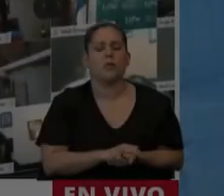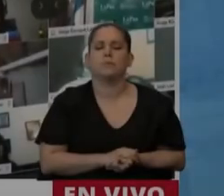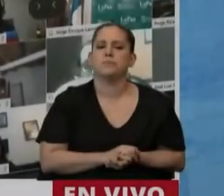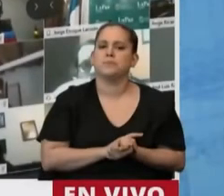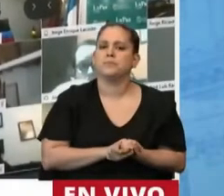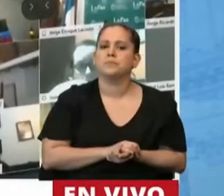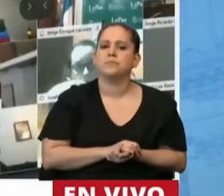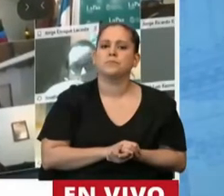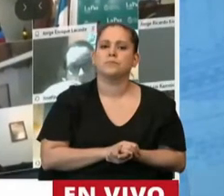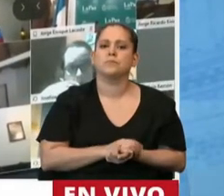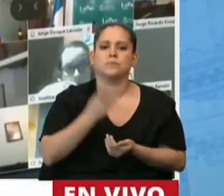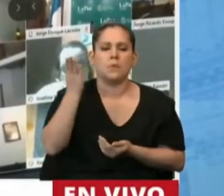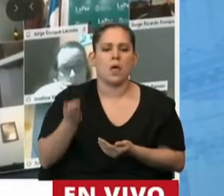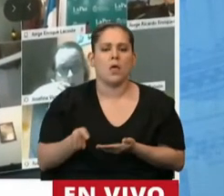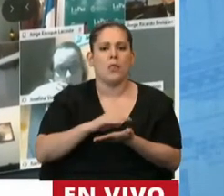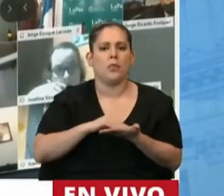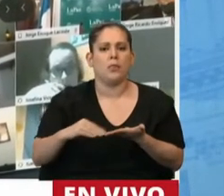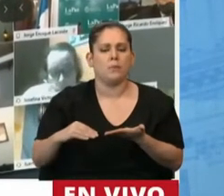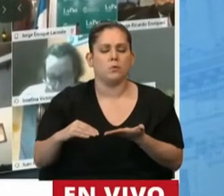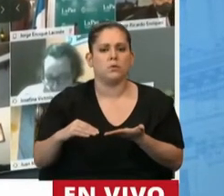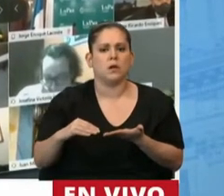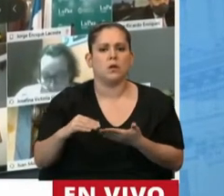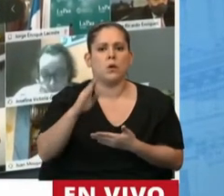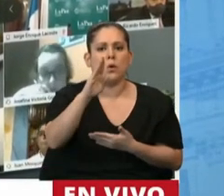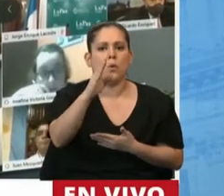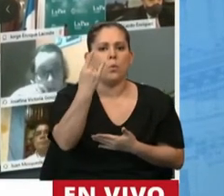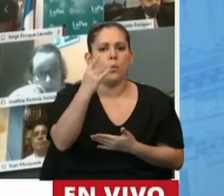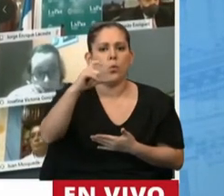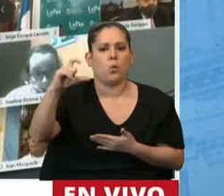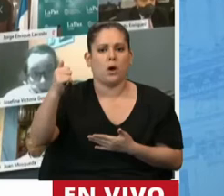Tiene la palabra el diputado Eduardo Buca.